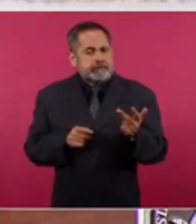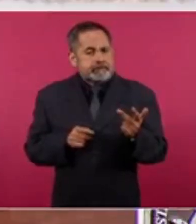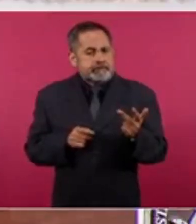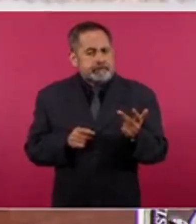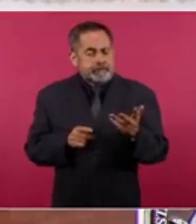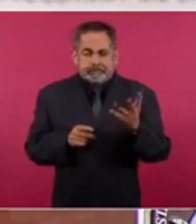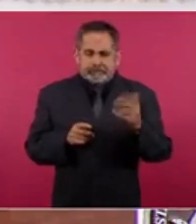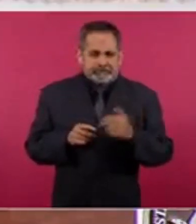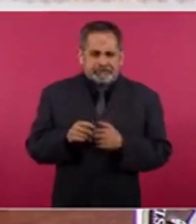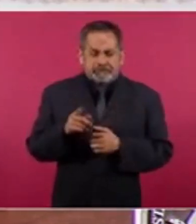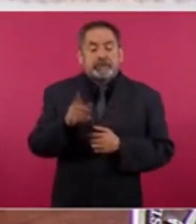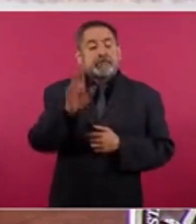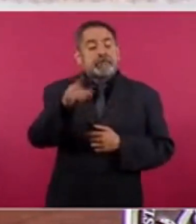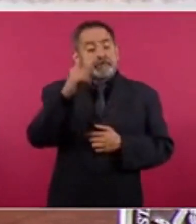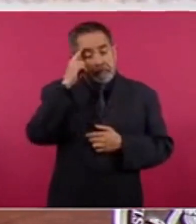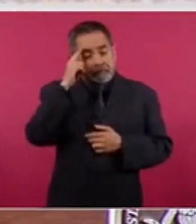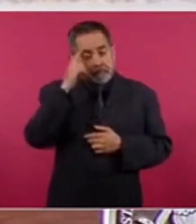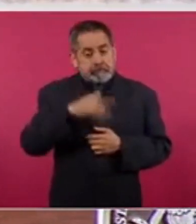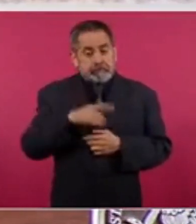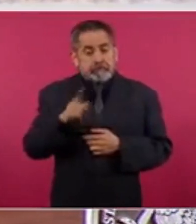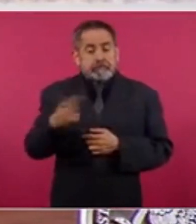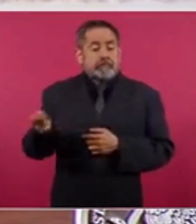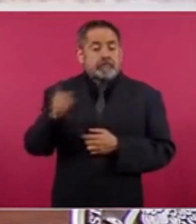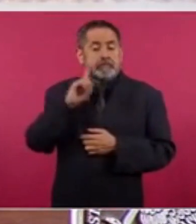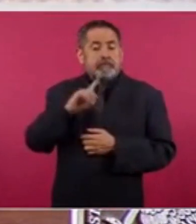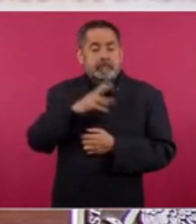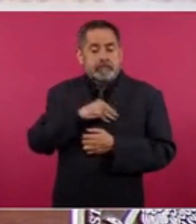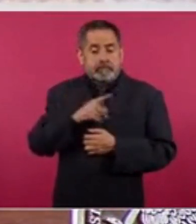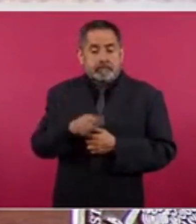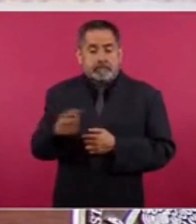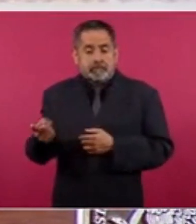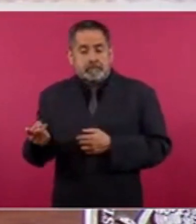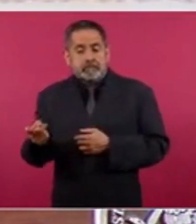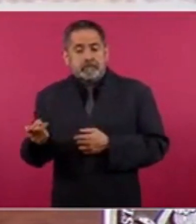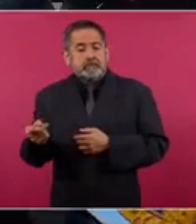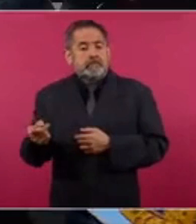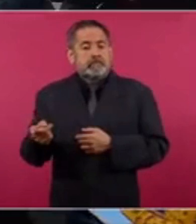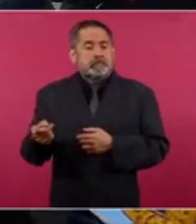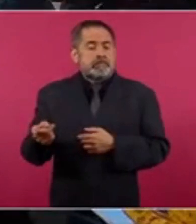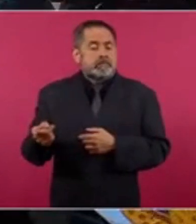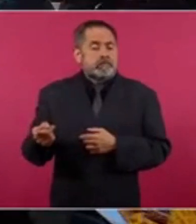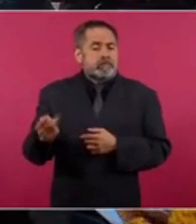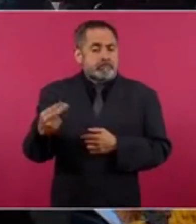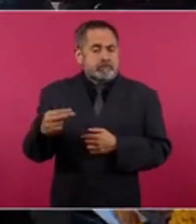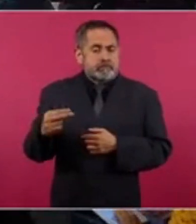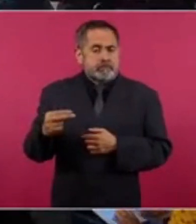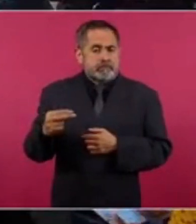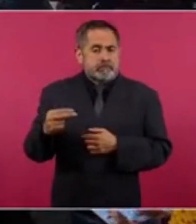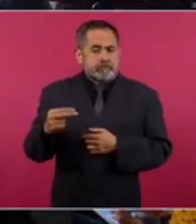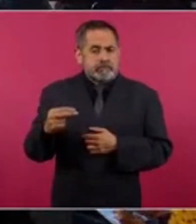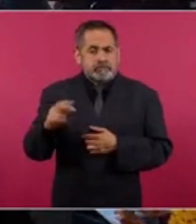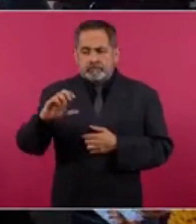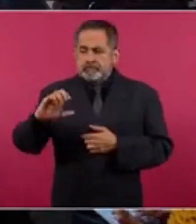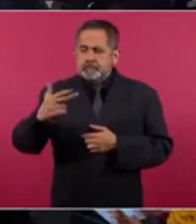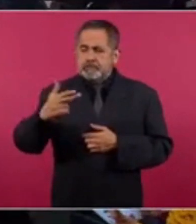Ah, la hija de el Che Guevara.